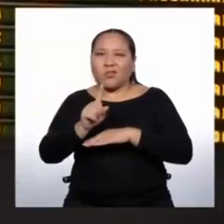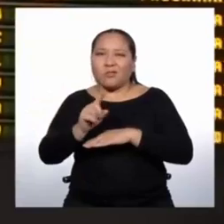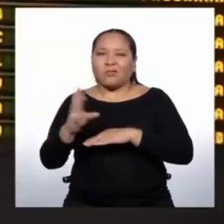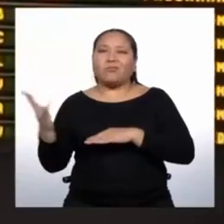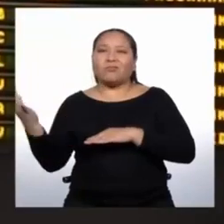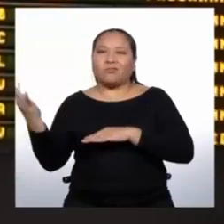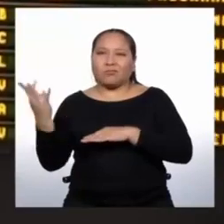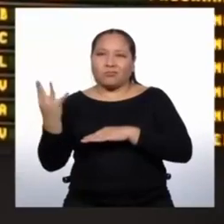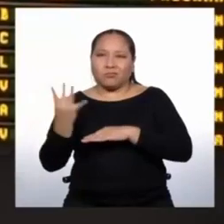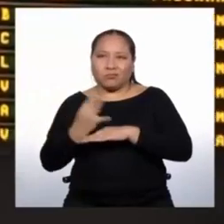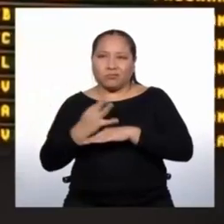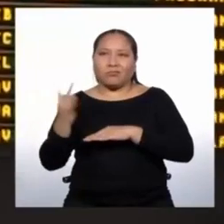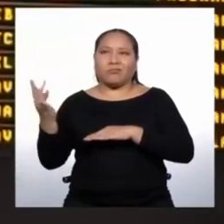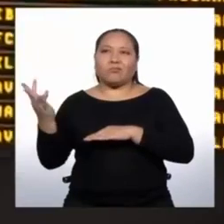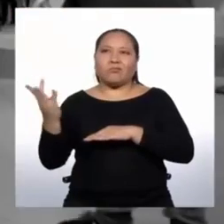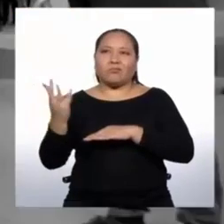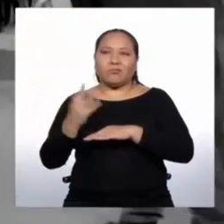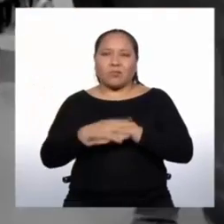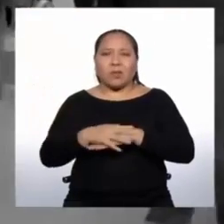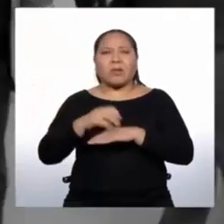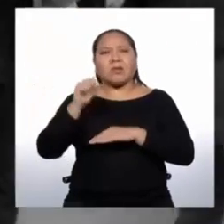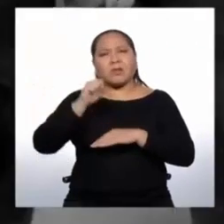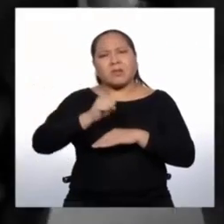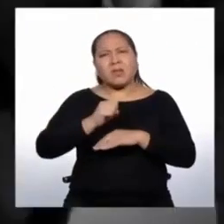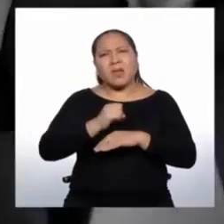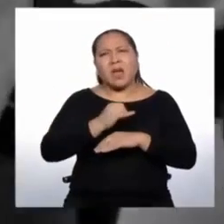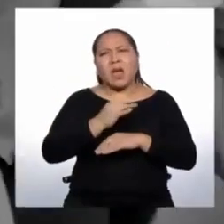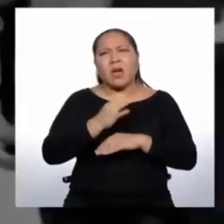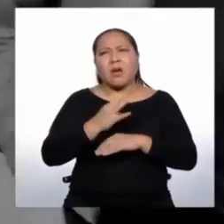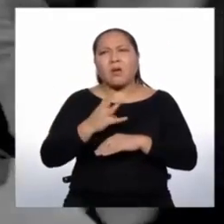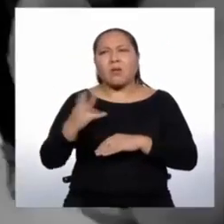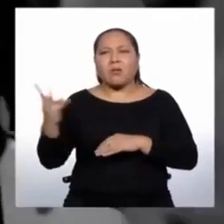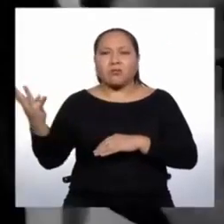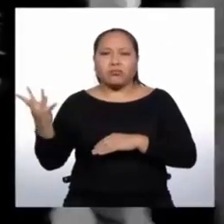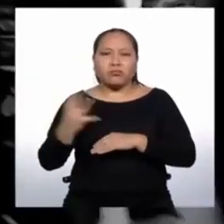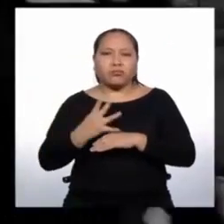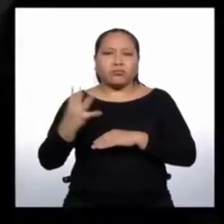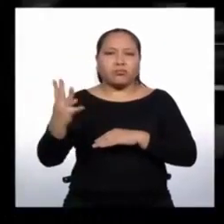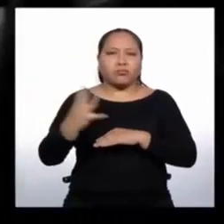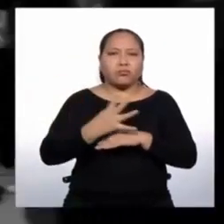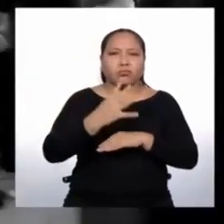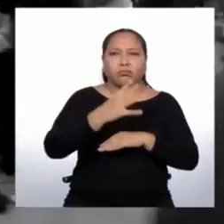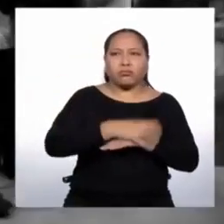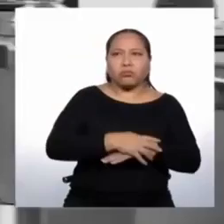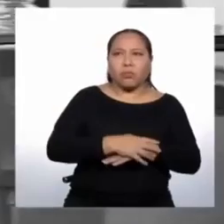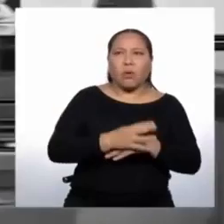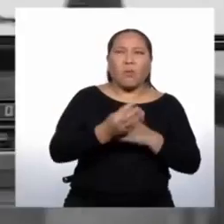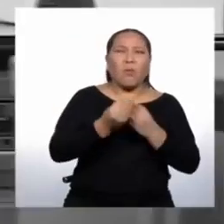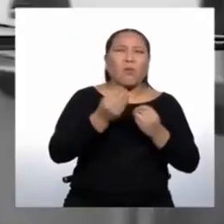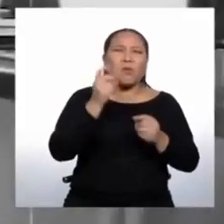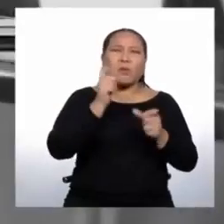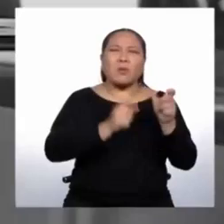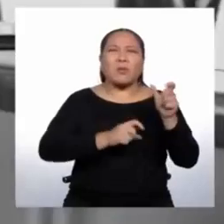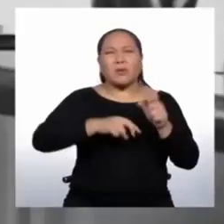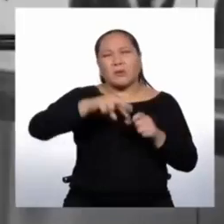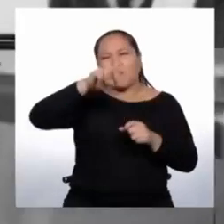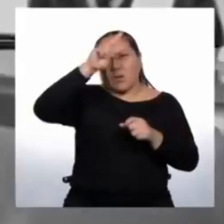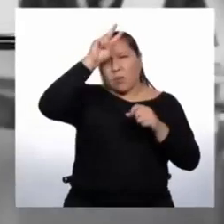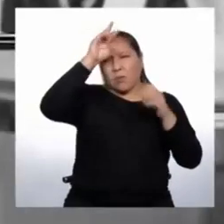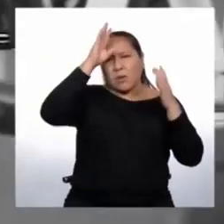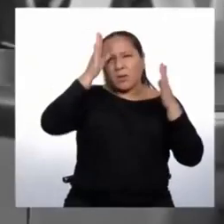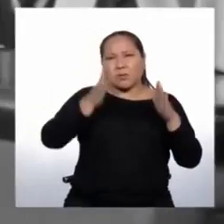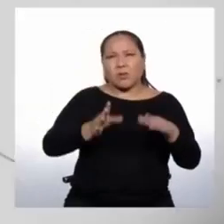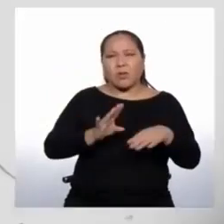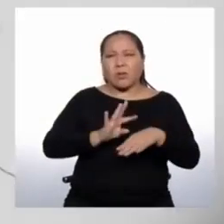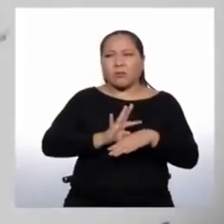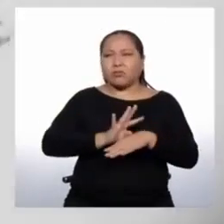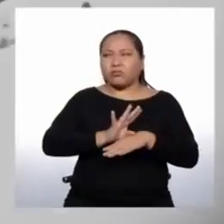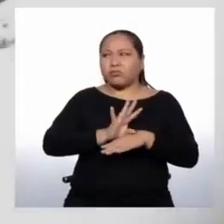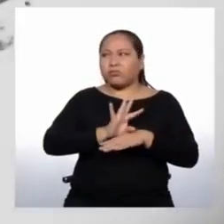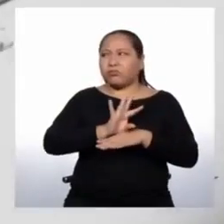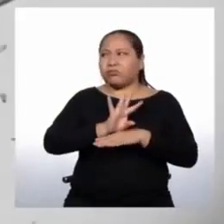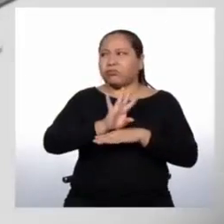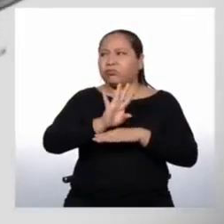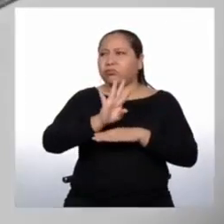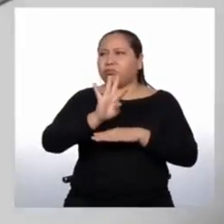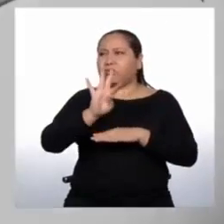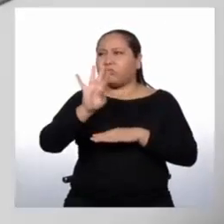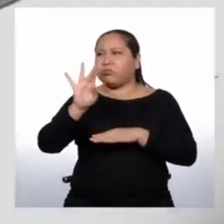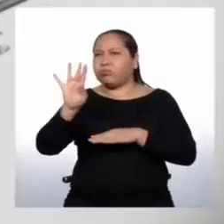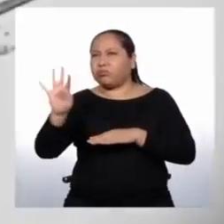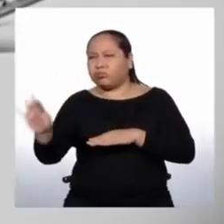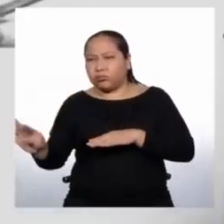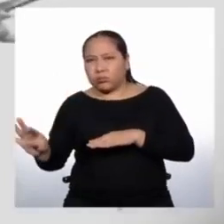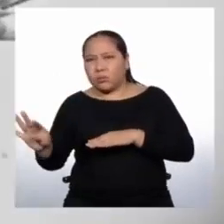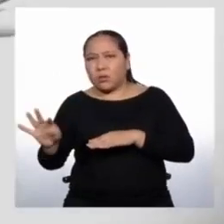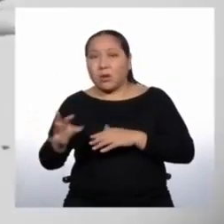saldo migratorio sigue siendo negativo, debido principalmente a la gran cantidad de peruanos que emigraron desde la década de los 80,